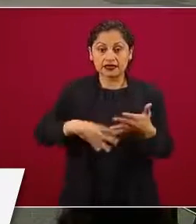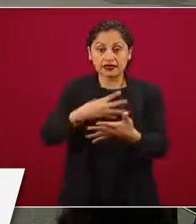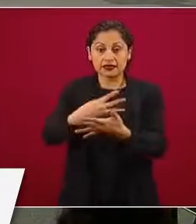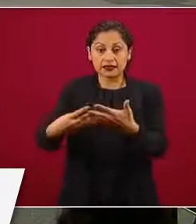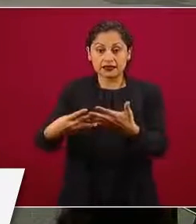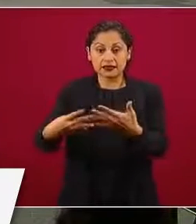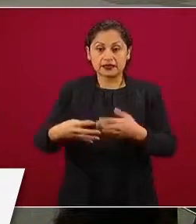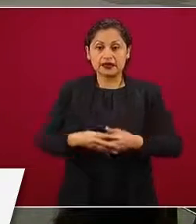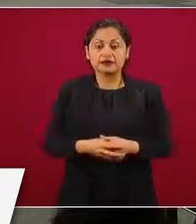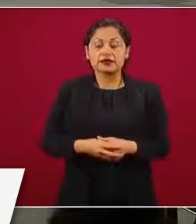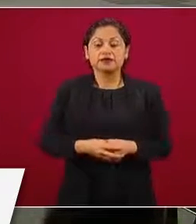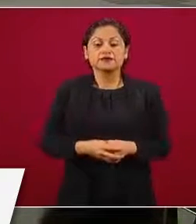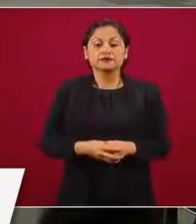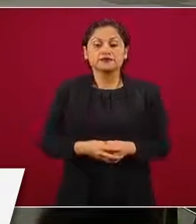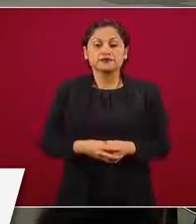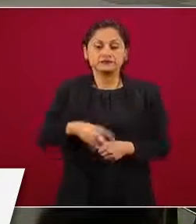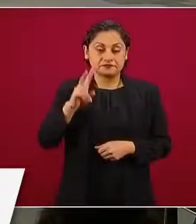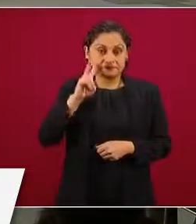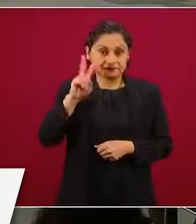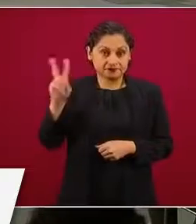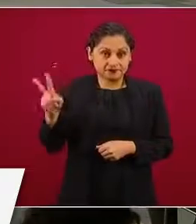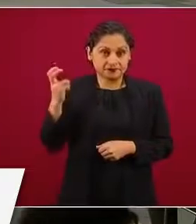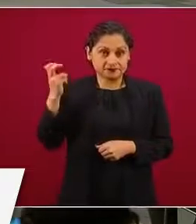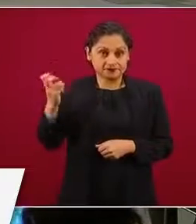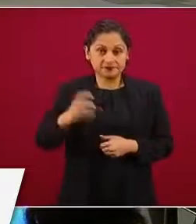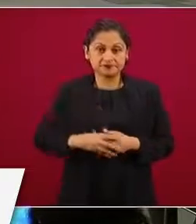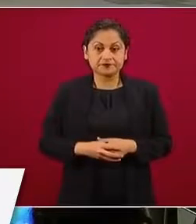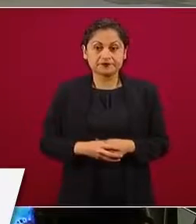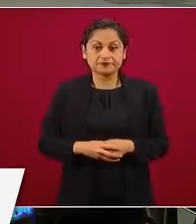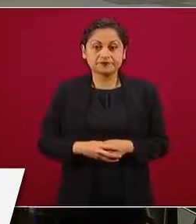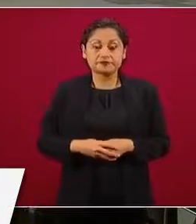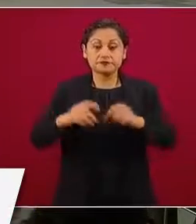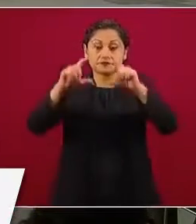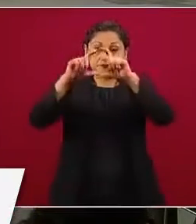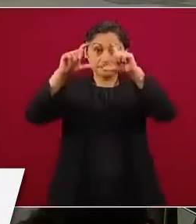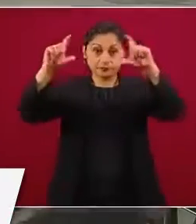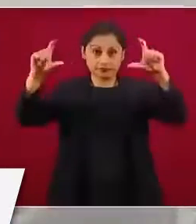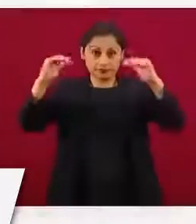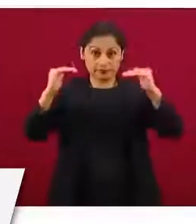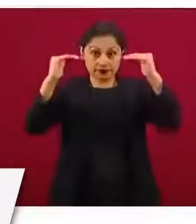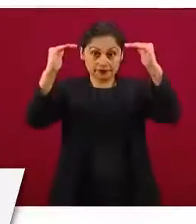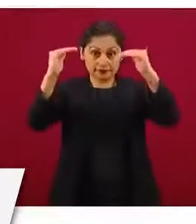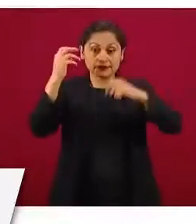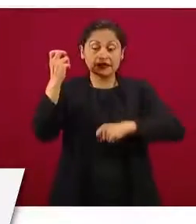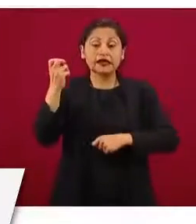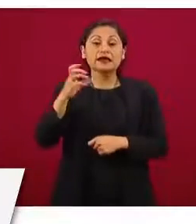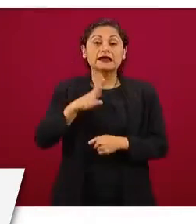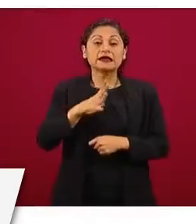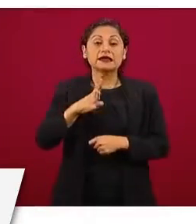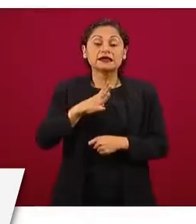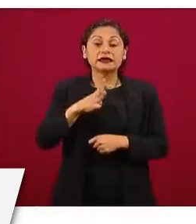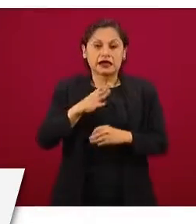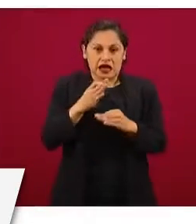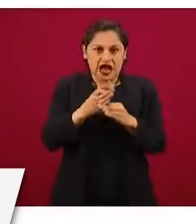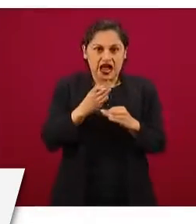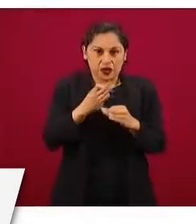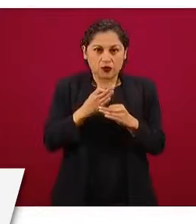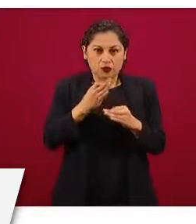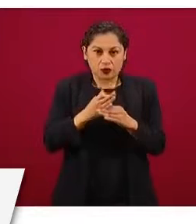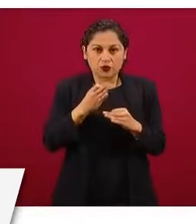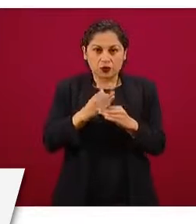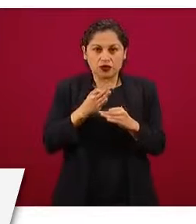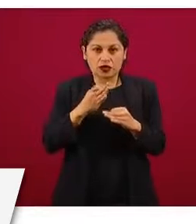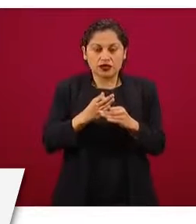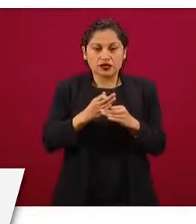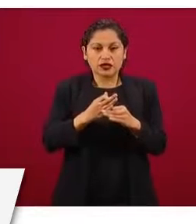Pasamos a la siguiente. Lo que van a ver son dos tablas. La tabla de arriba lo que tiene es actualmente para cada uno de los niveles de